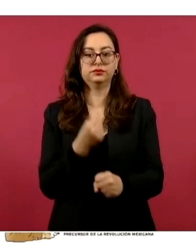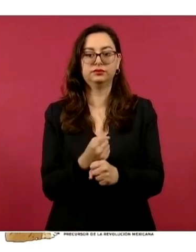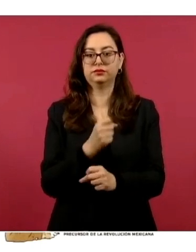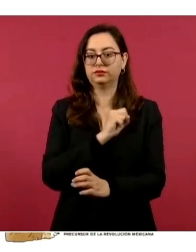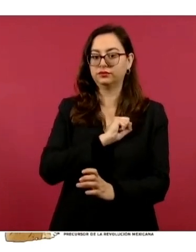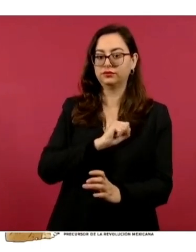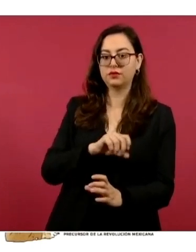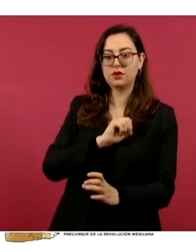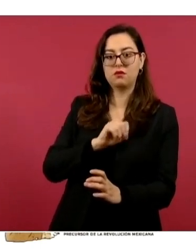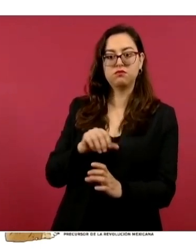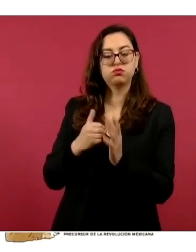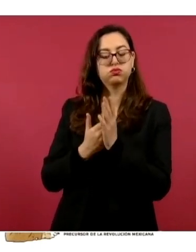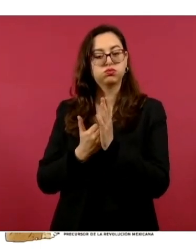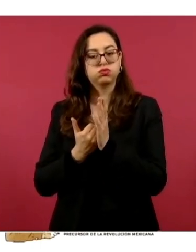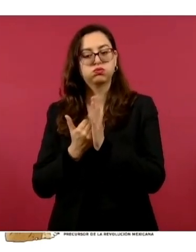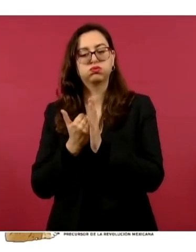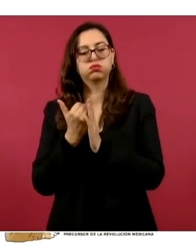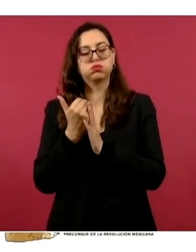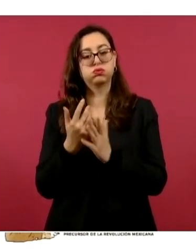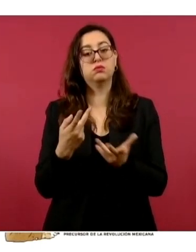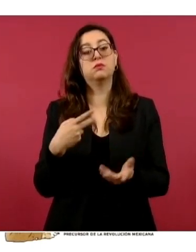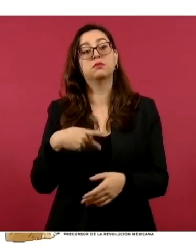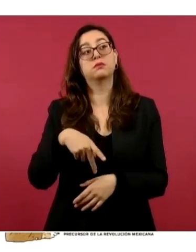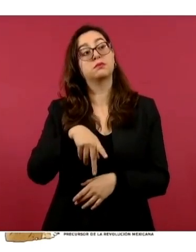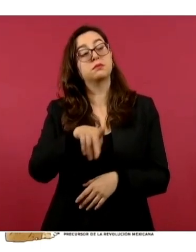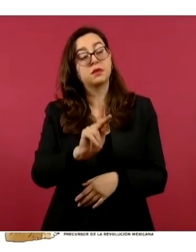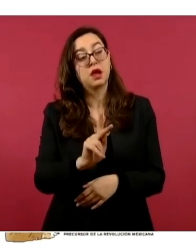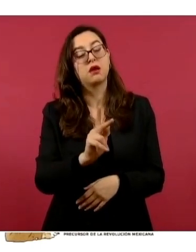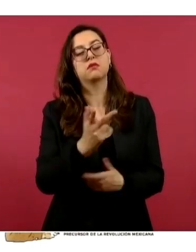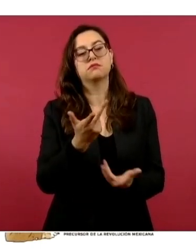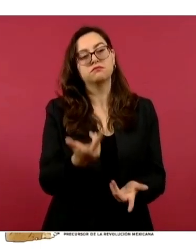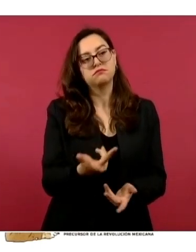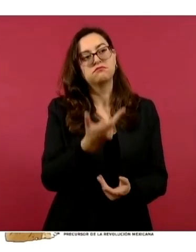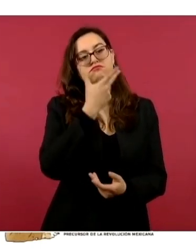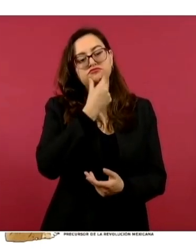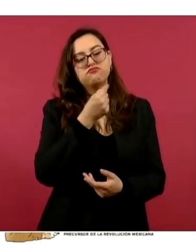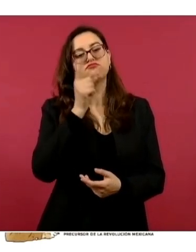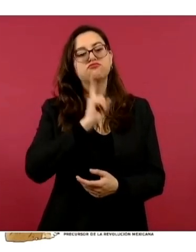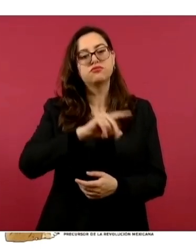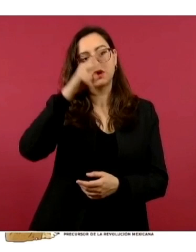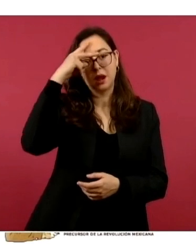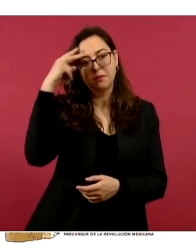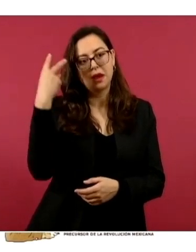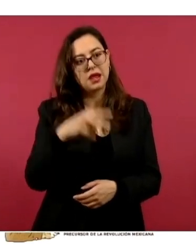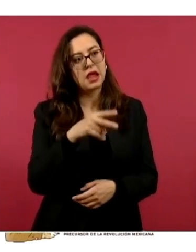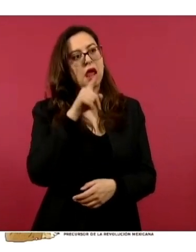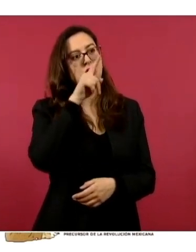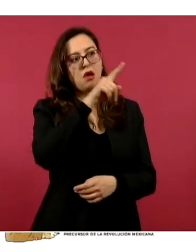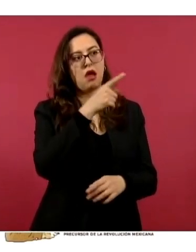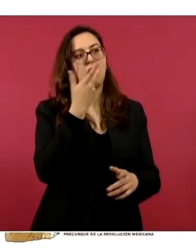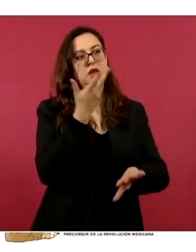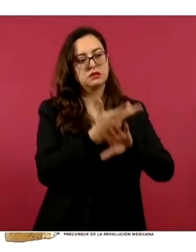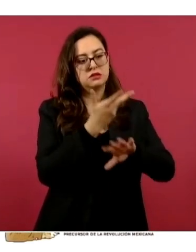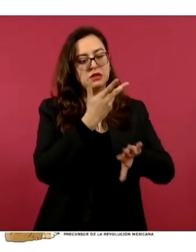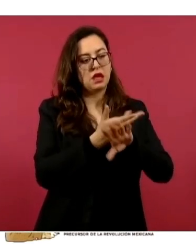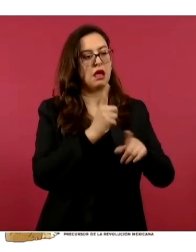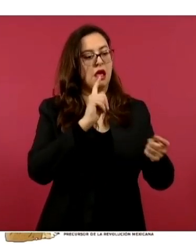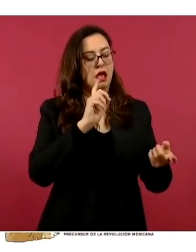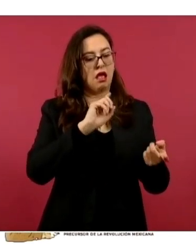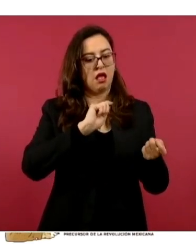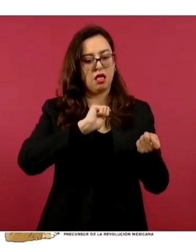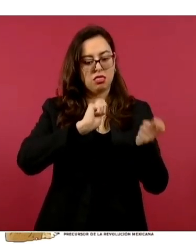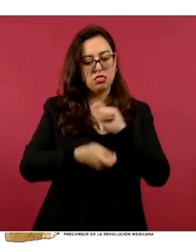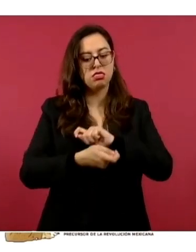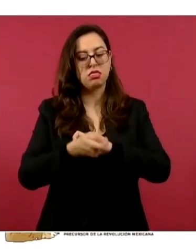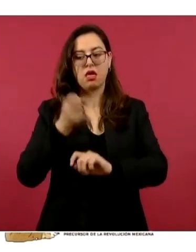paisanas, paisanos, cuando cambien sus dólares por pesos, cuando los envíen, recuerden que allá en Estados